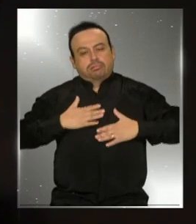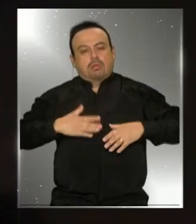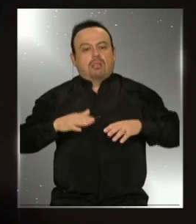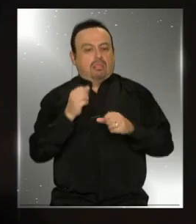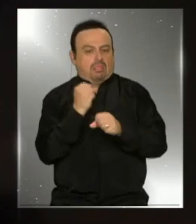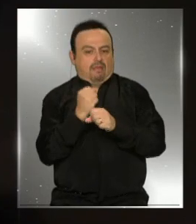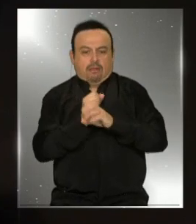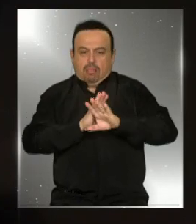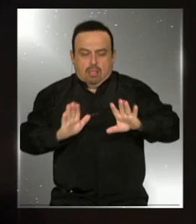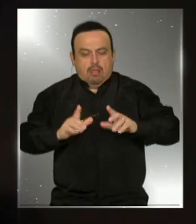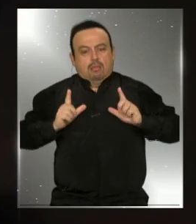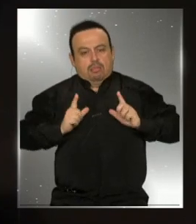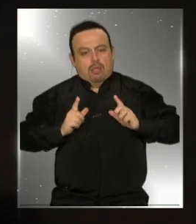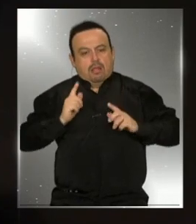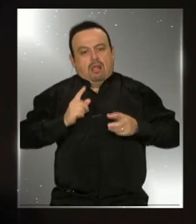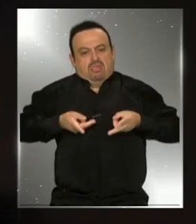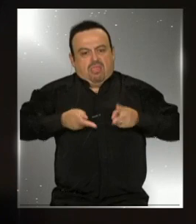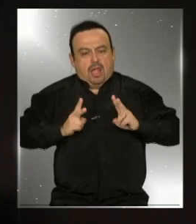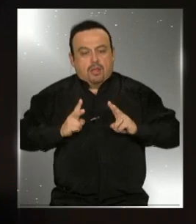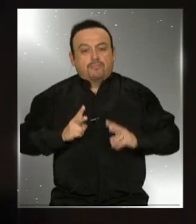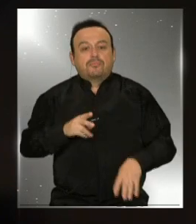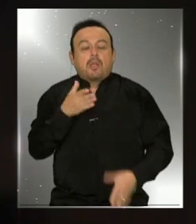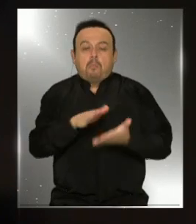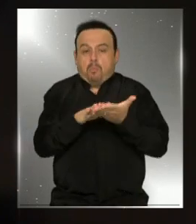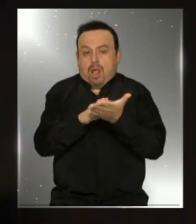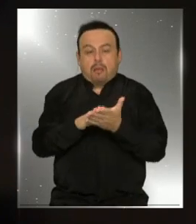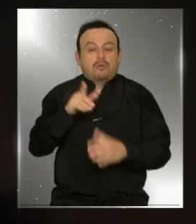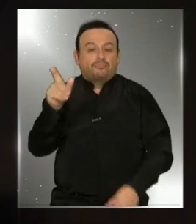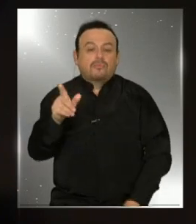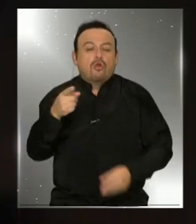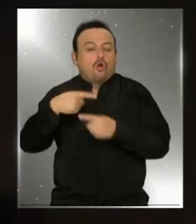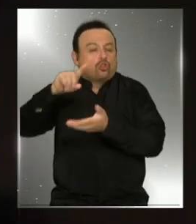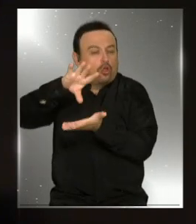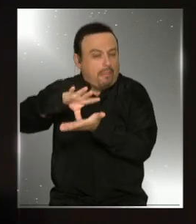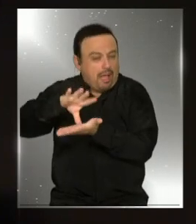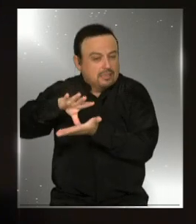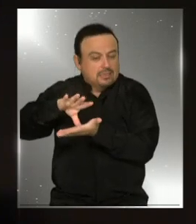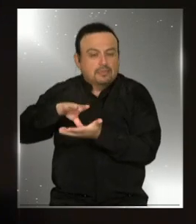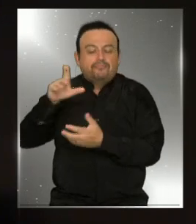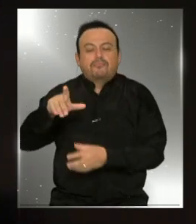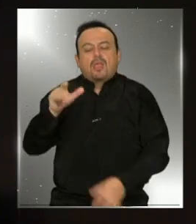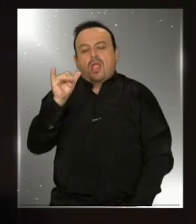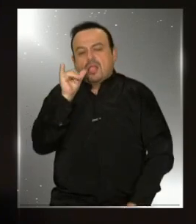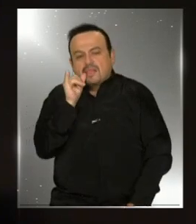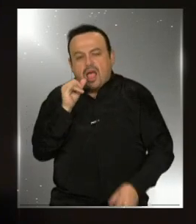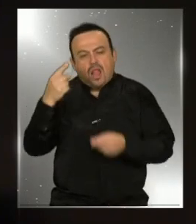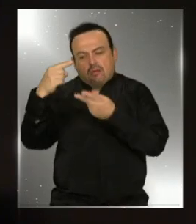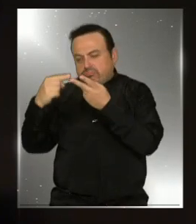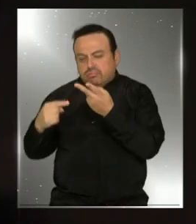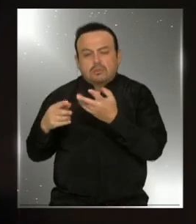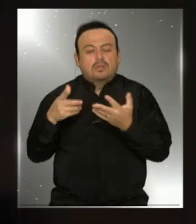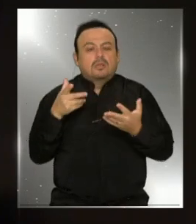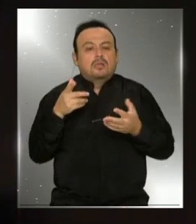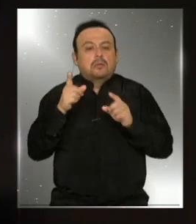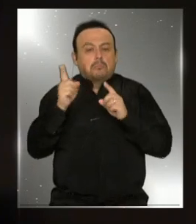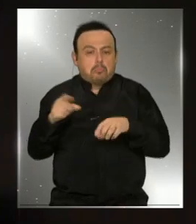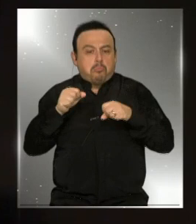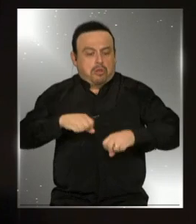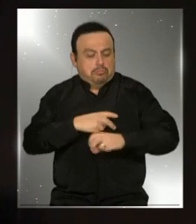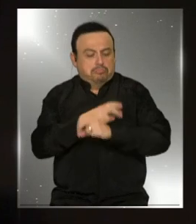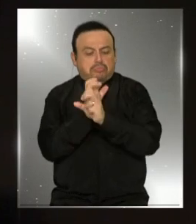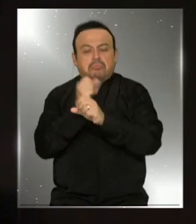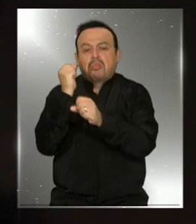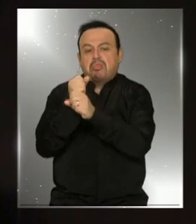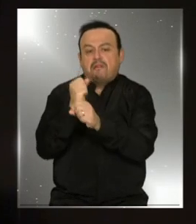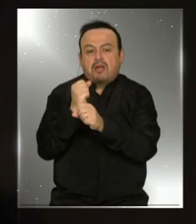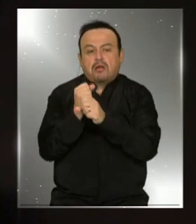España, Francia, Italia, se da esta modalidad. Y por lo tanto, nos va a permitir que las personas que quieran tener una jornada distinta,